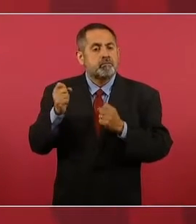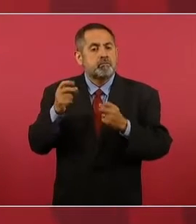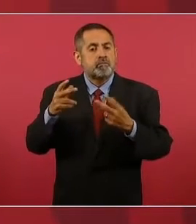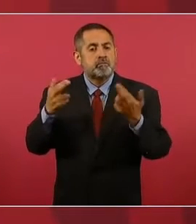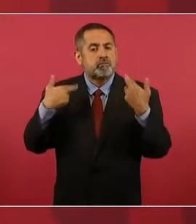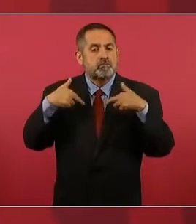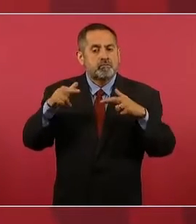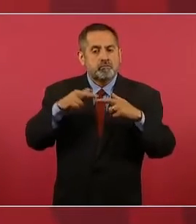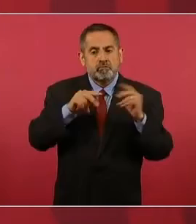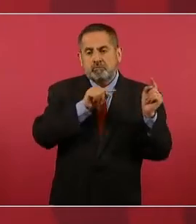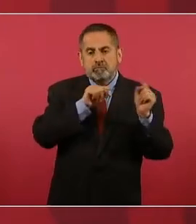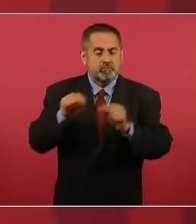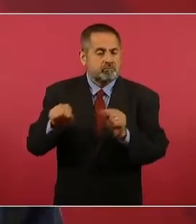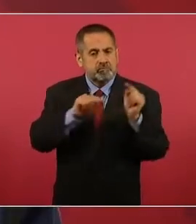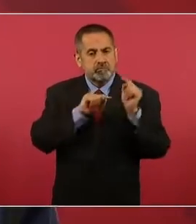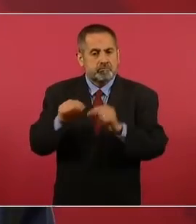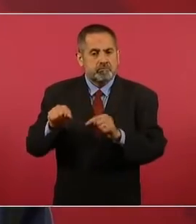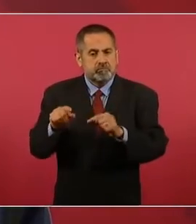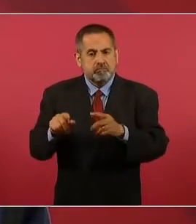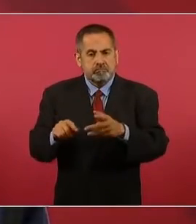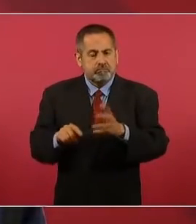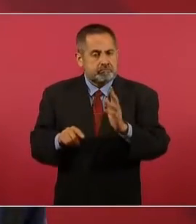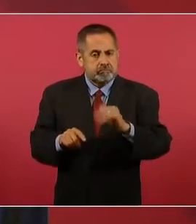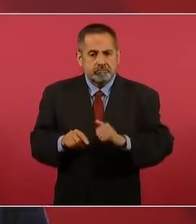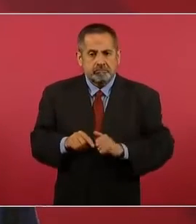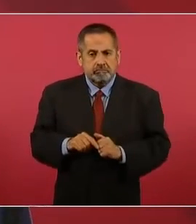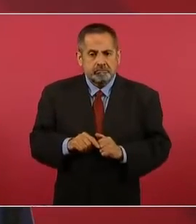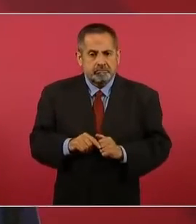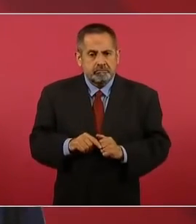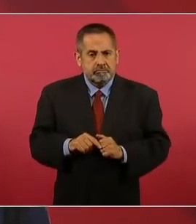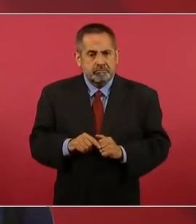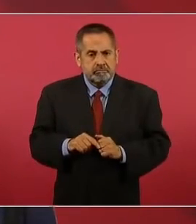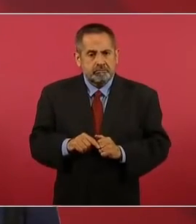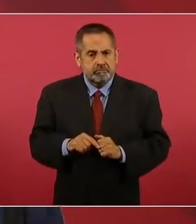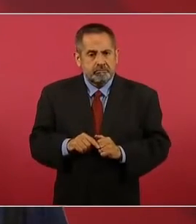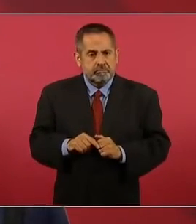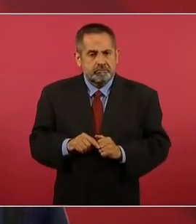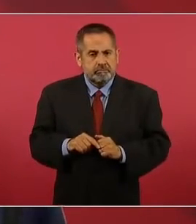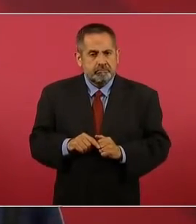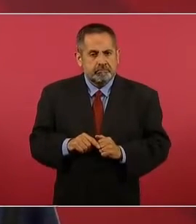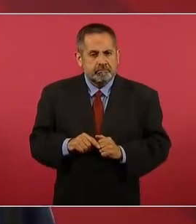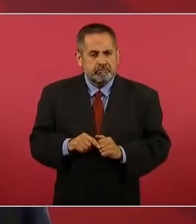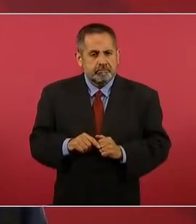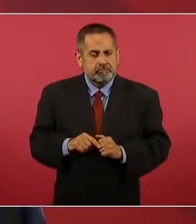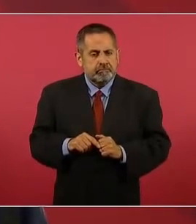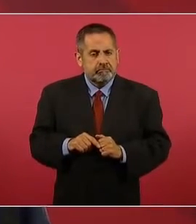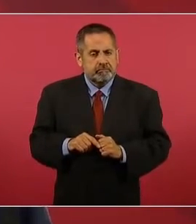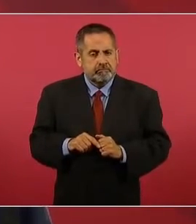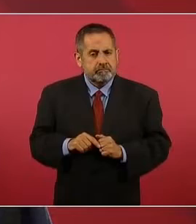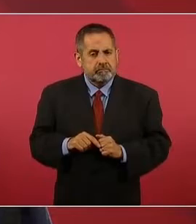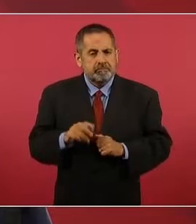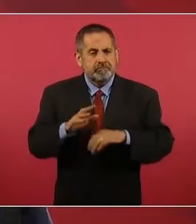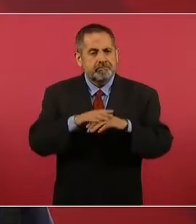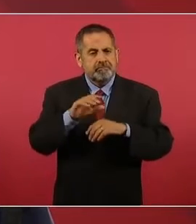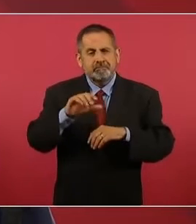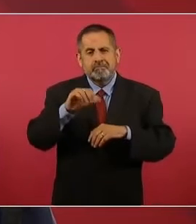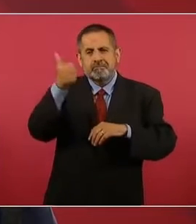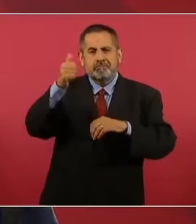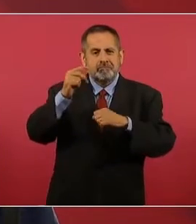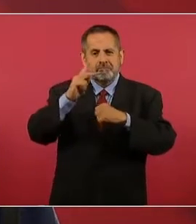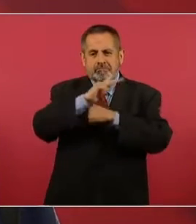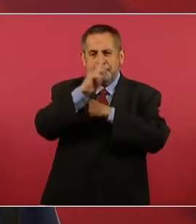maestros por los golpes de Estado